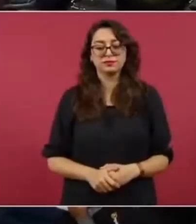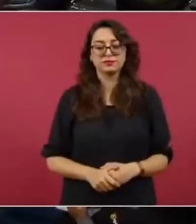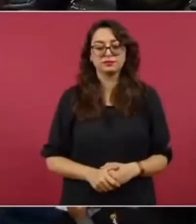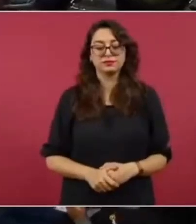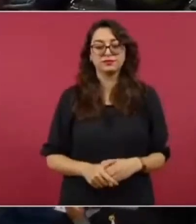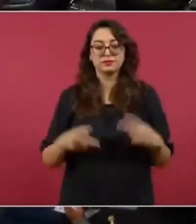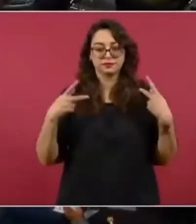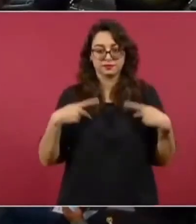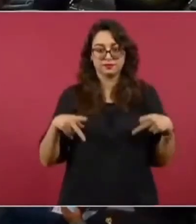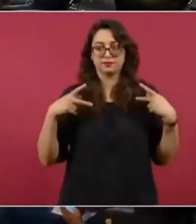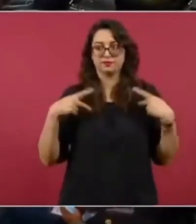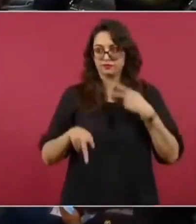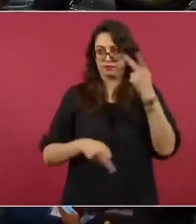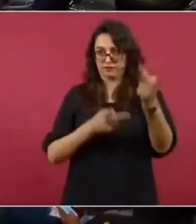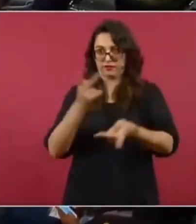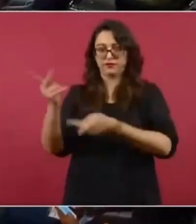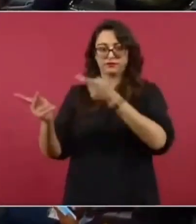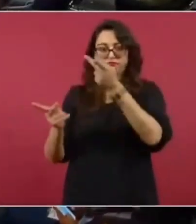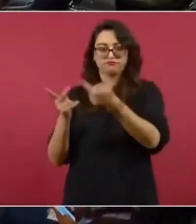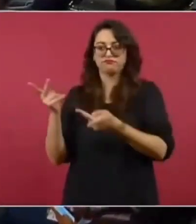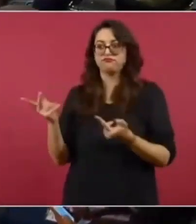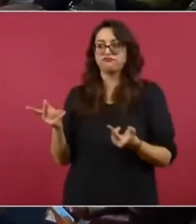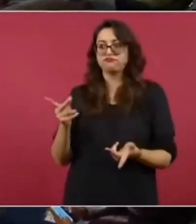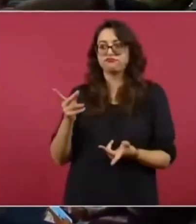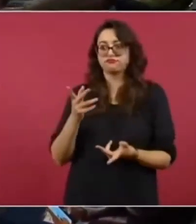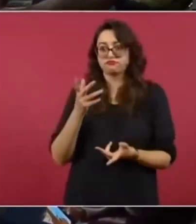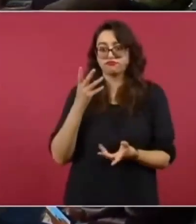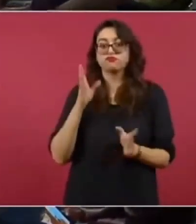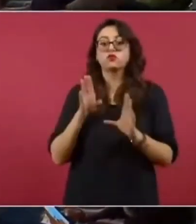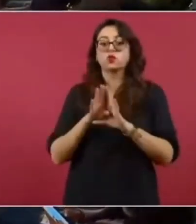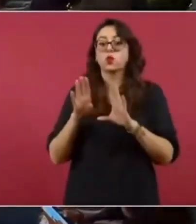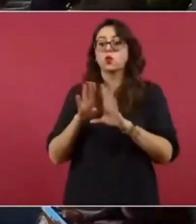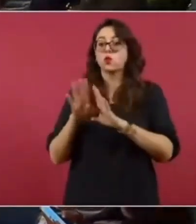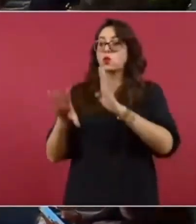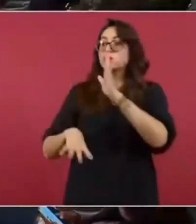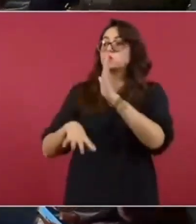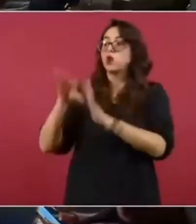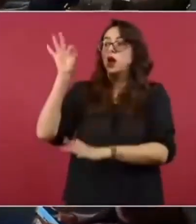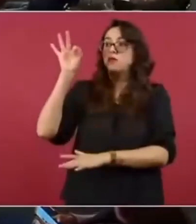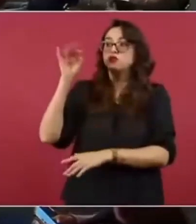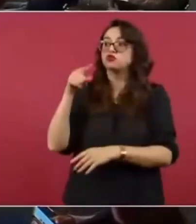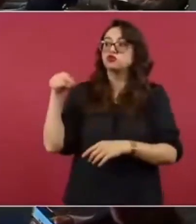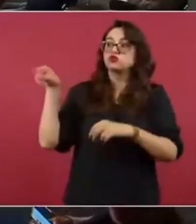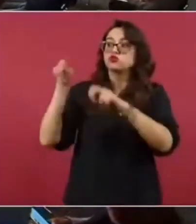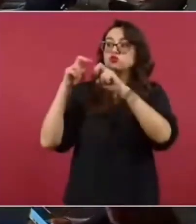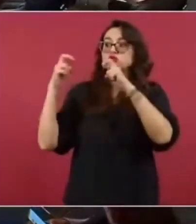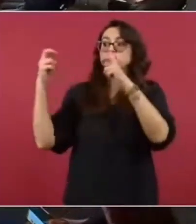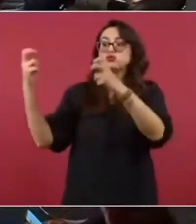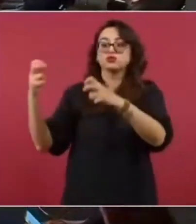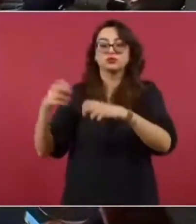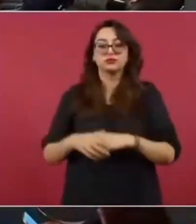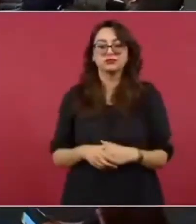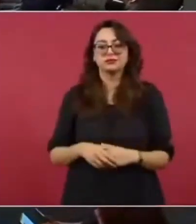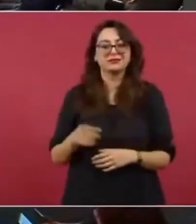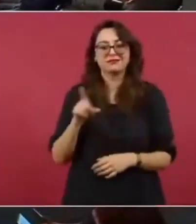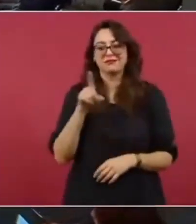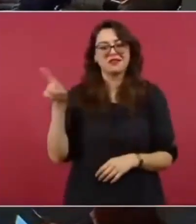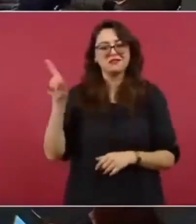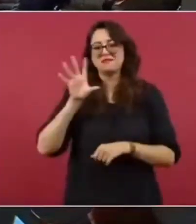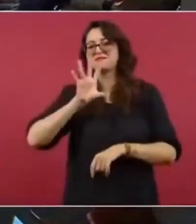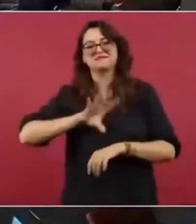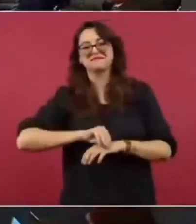y a votar ya van a ver cómo van a bloquear los